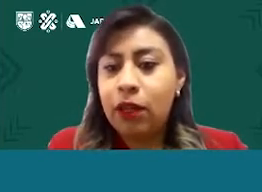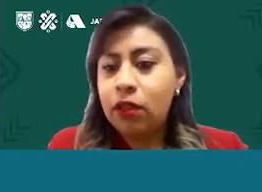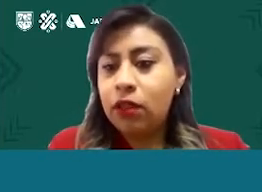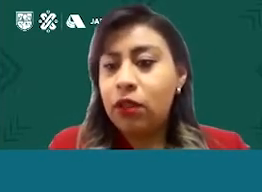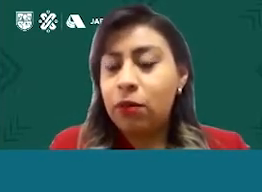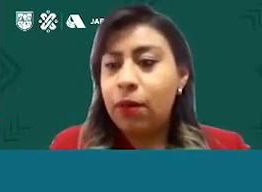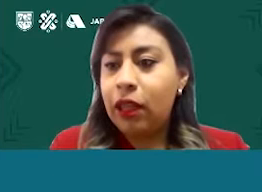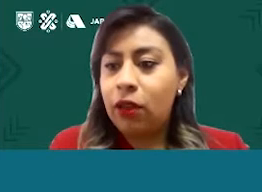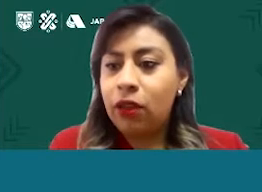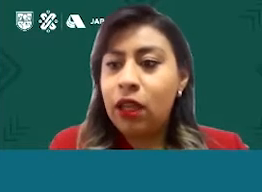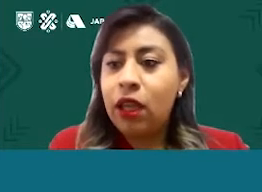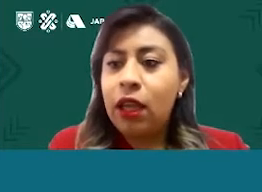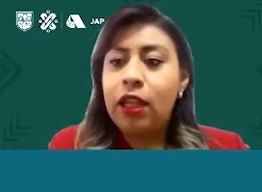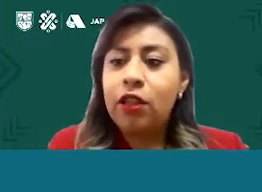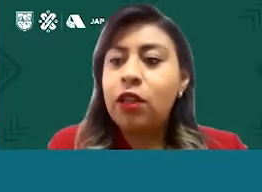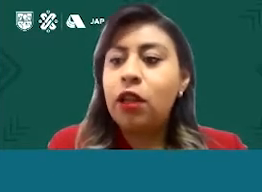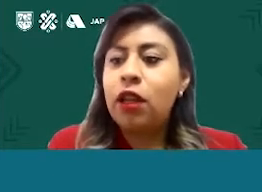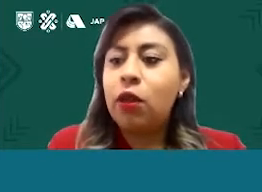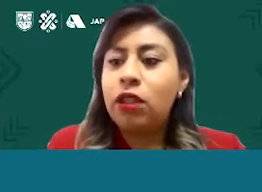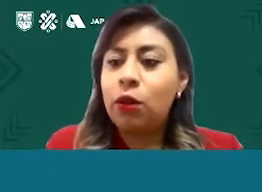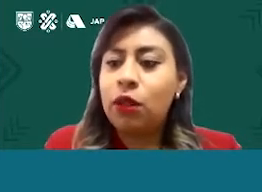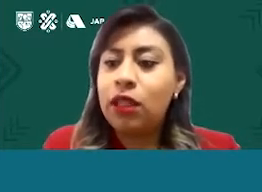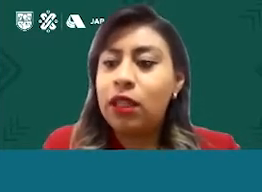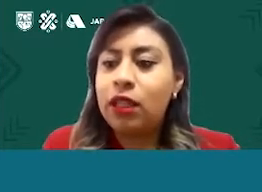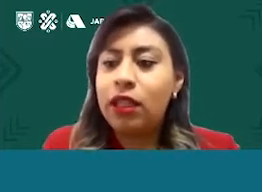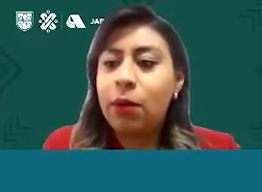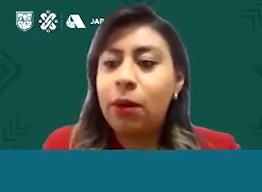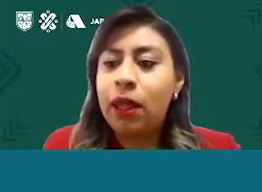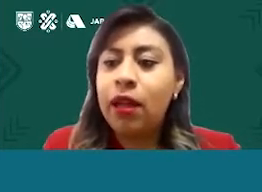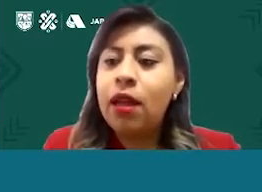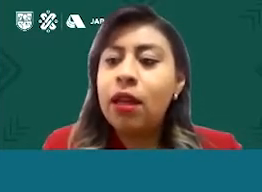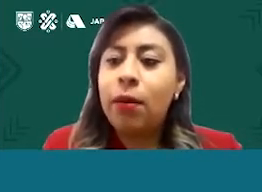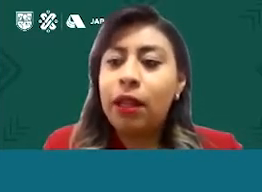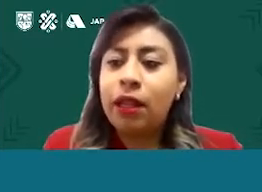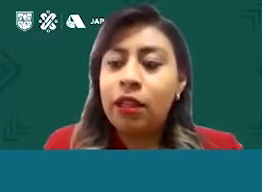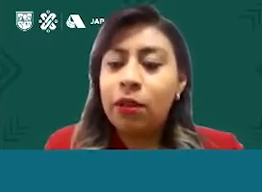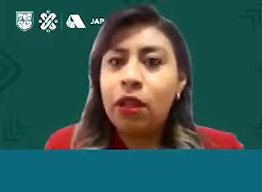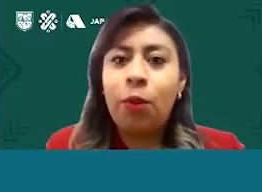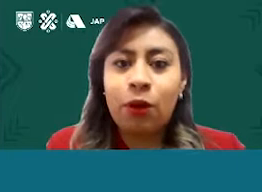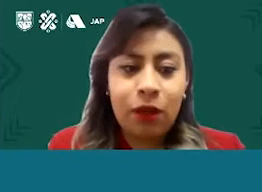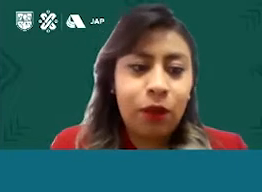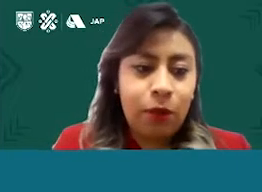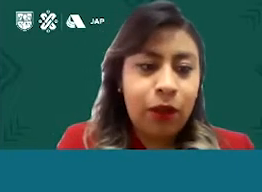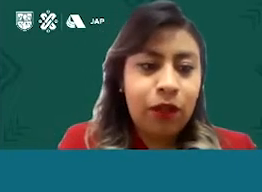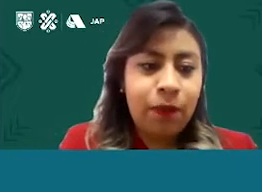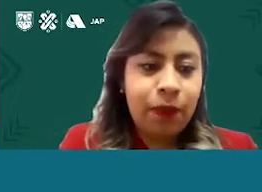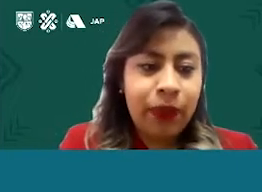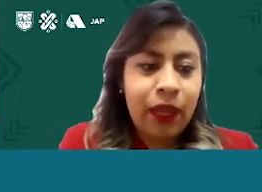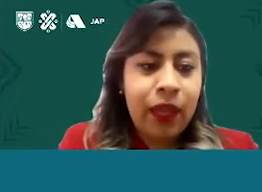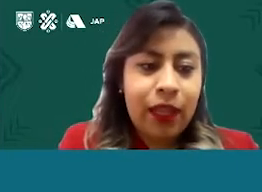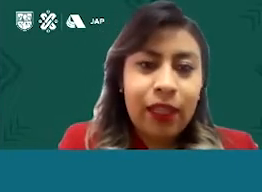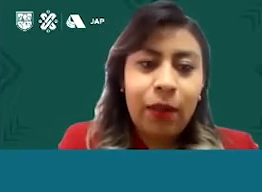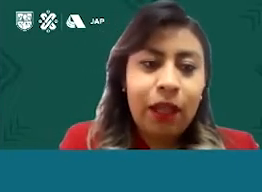activos fijos 2022. En esta ocasión dirigido a instituciones de asistencia privada que brindan el servicio de apoyos económicos.